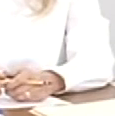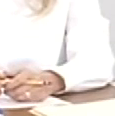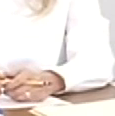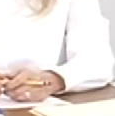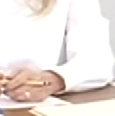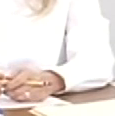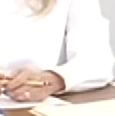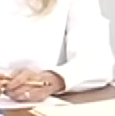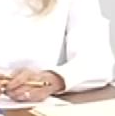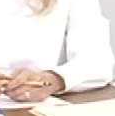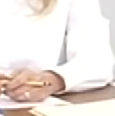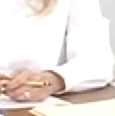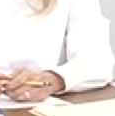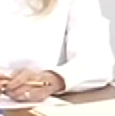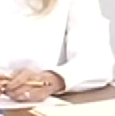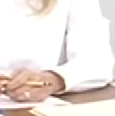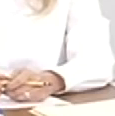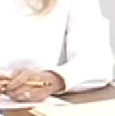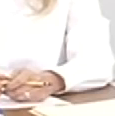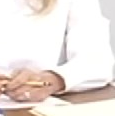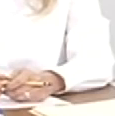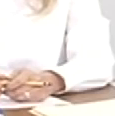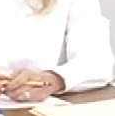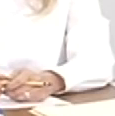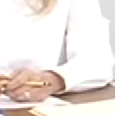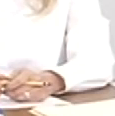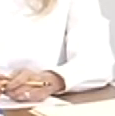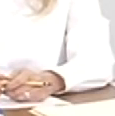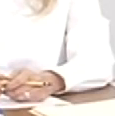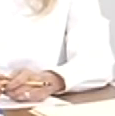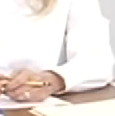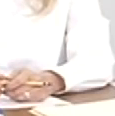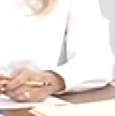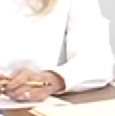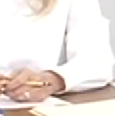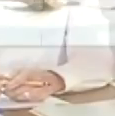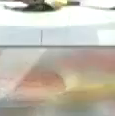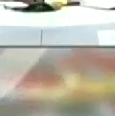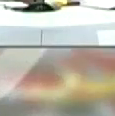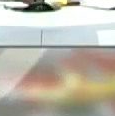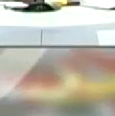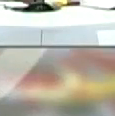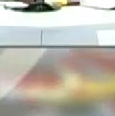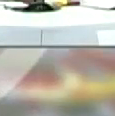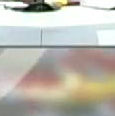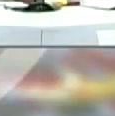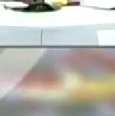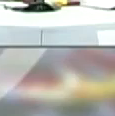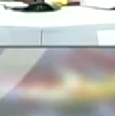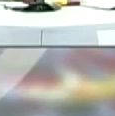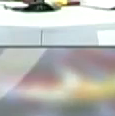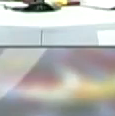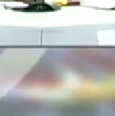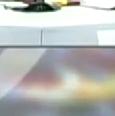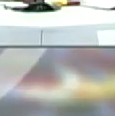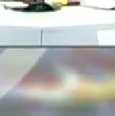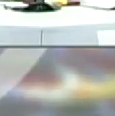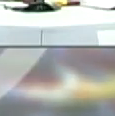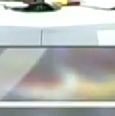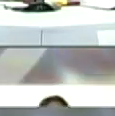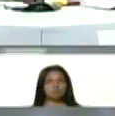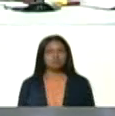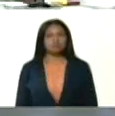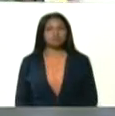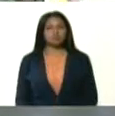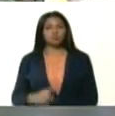a Jesús, hay personas de diferente procedencia. pero Jesús los ve a todos como una